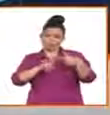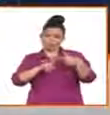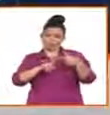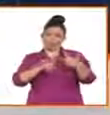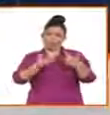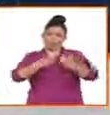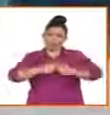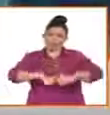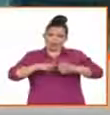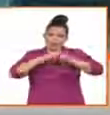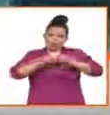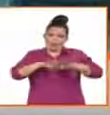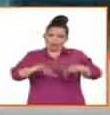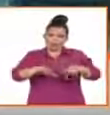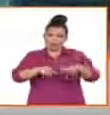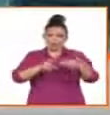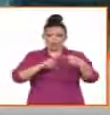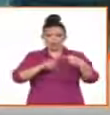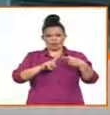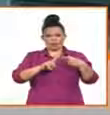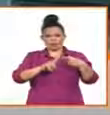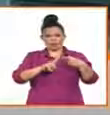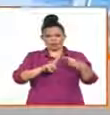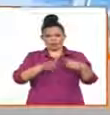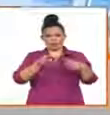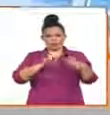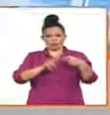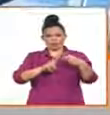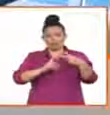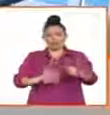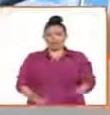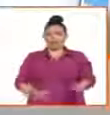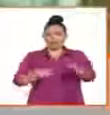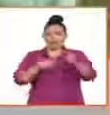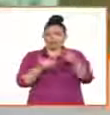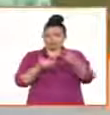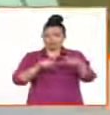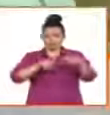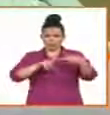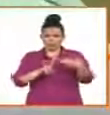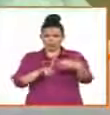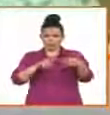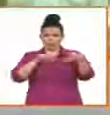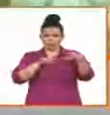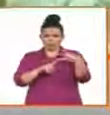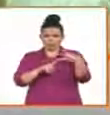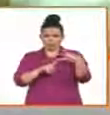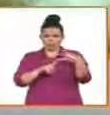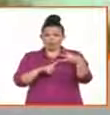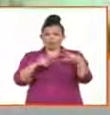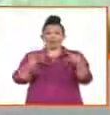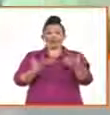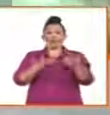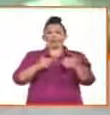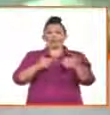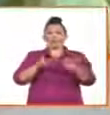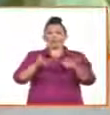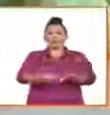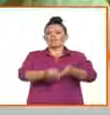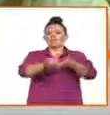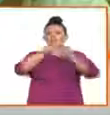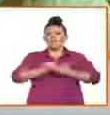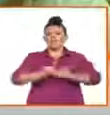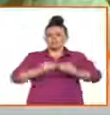Filiación asistida es porque se produce su determinación con la asistencia de una técnica